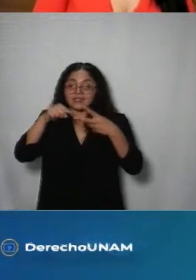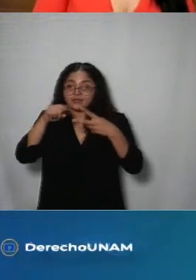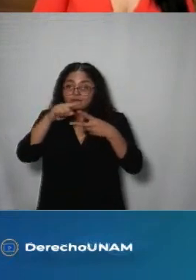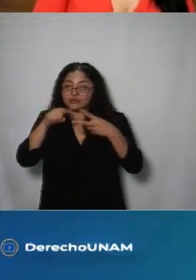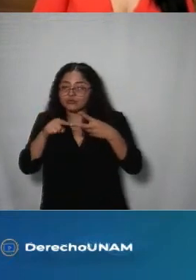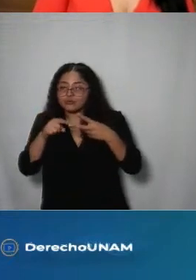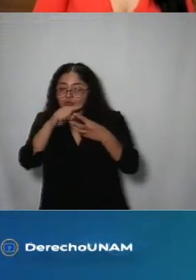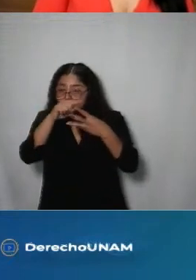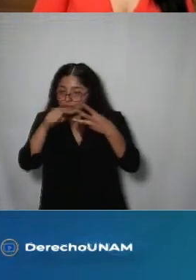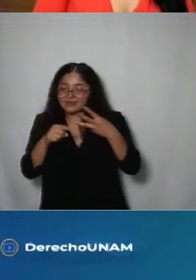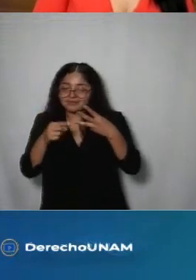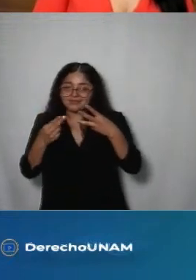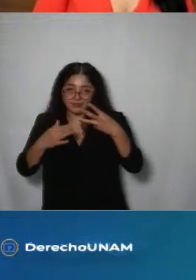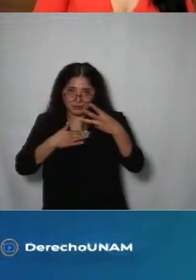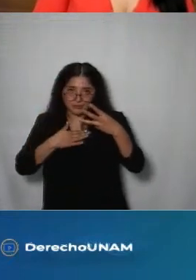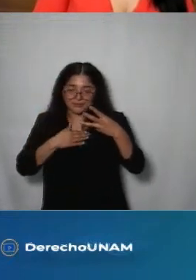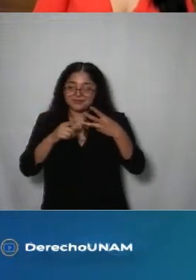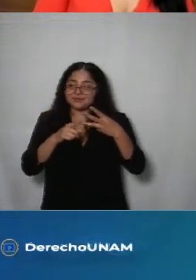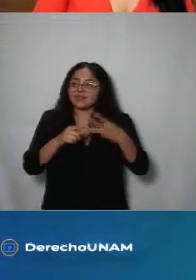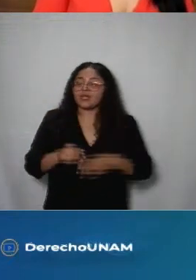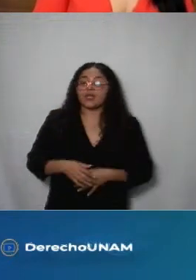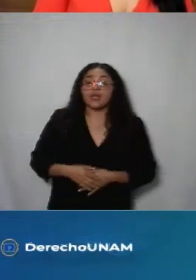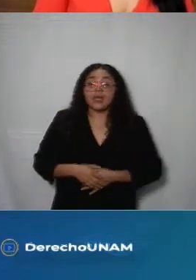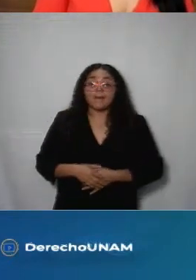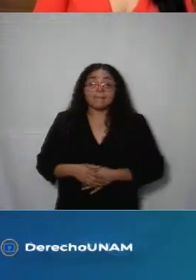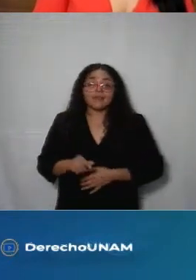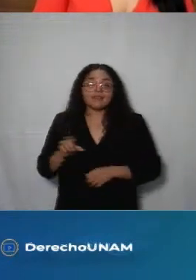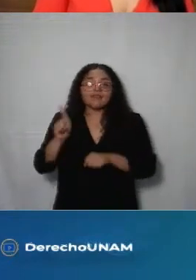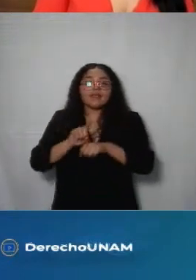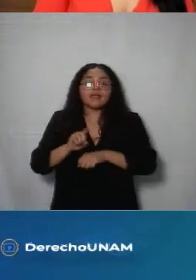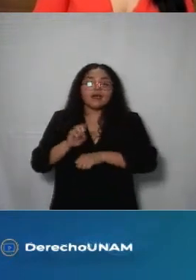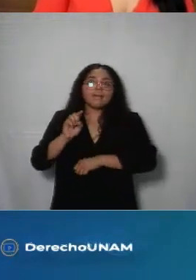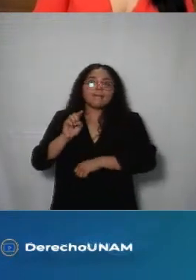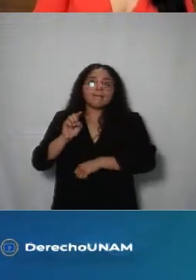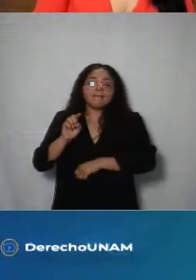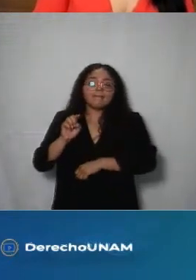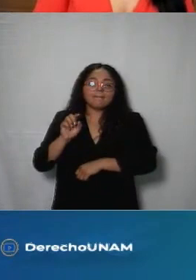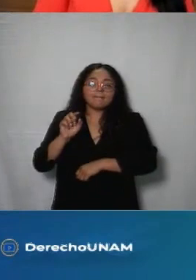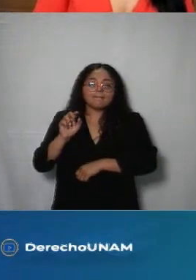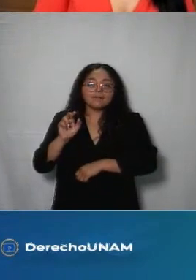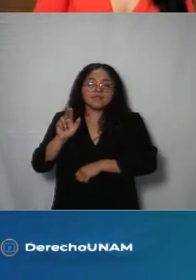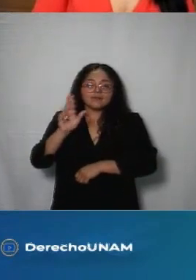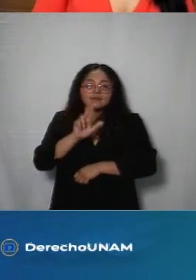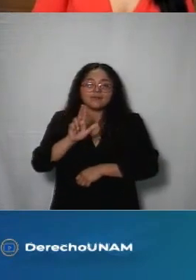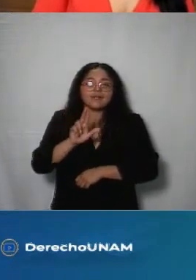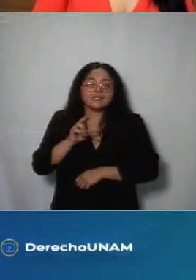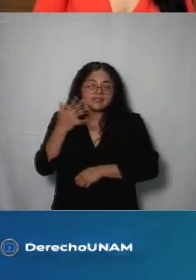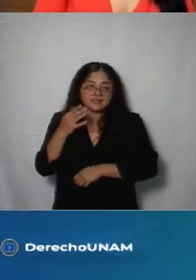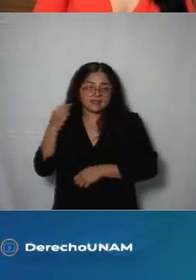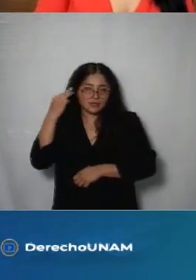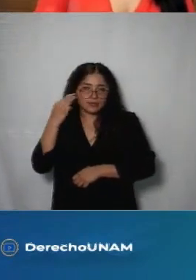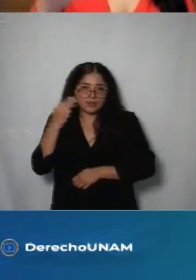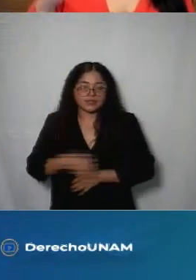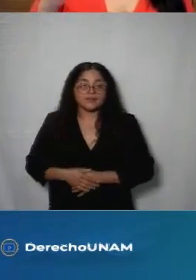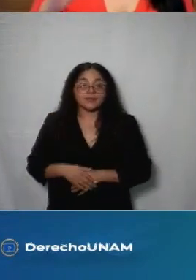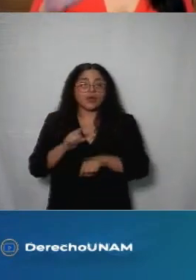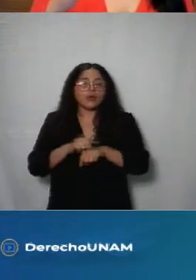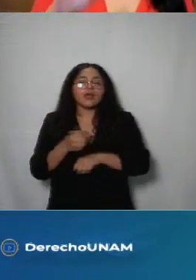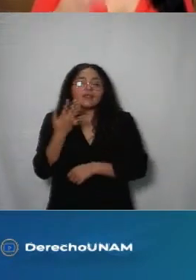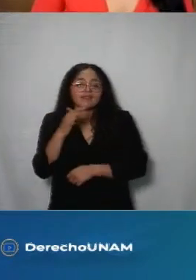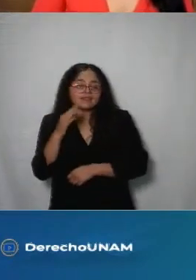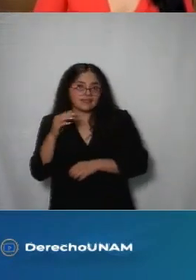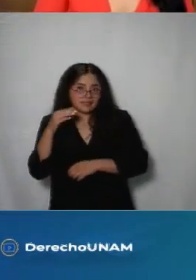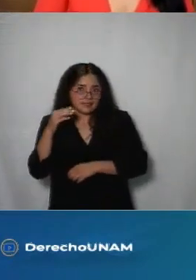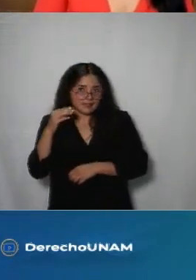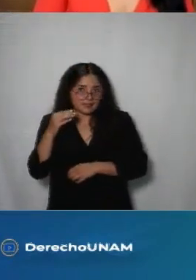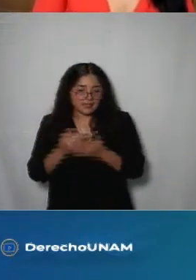lanzar este evento este foro el próximo martes 5 de marzo para que si tienen oportunidad lo anoten en su agenda a partir de las 10 de la mañana y más o